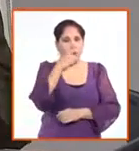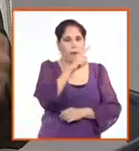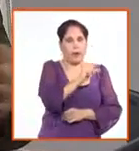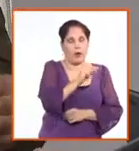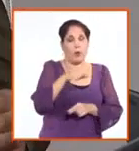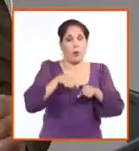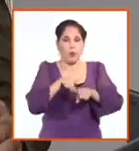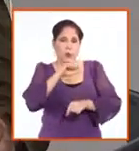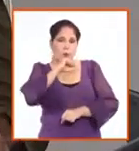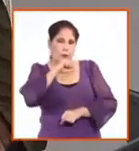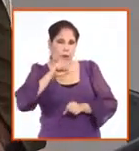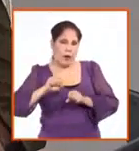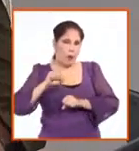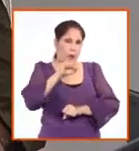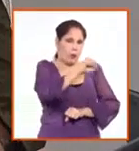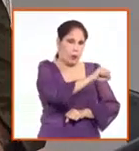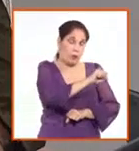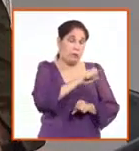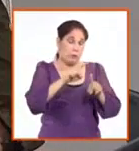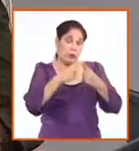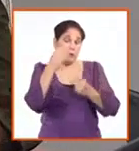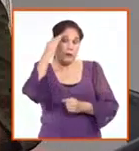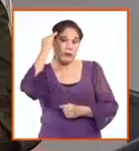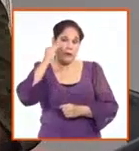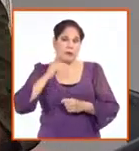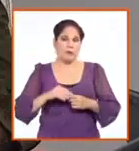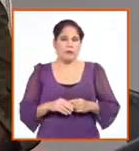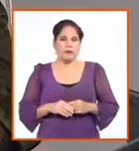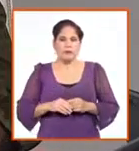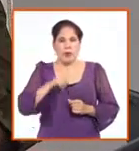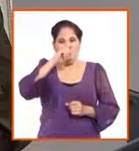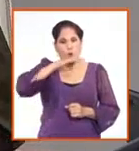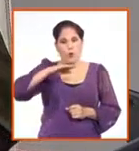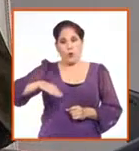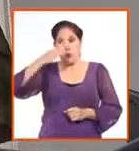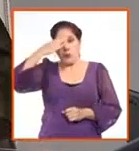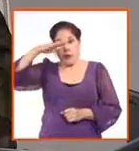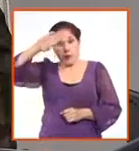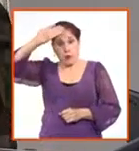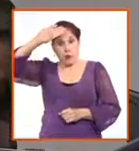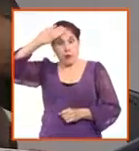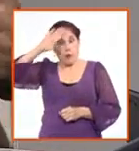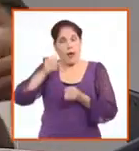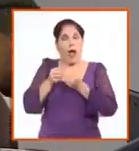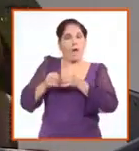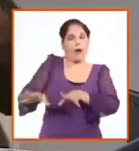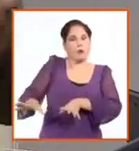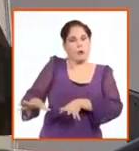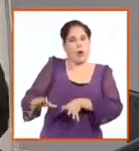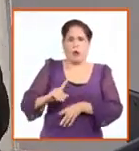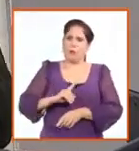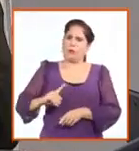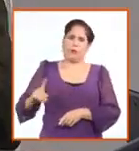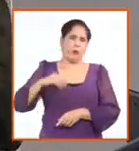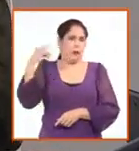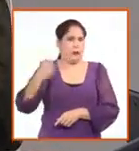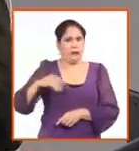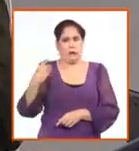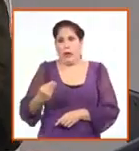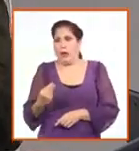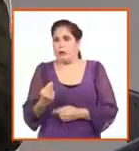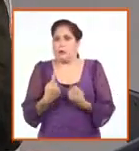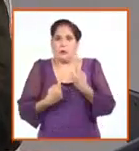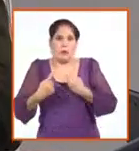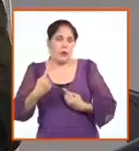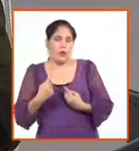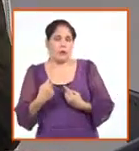Porque estamos evitando que los niños cubanos, infantes cubanos, sean víctimas de la trata, del